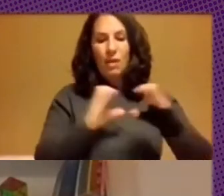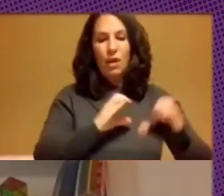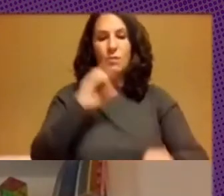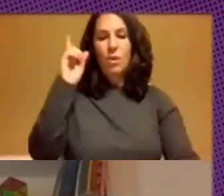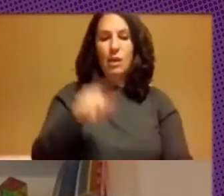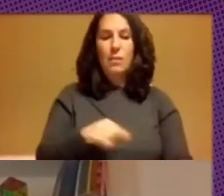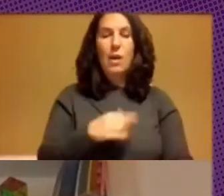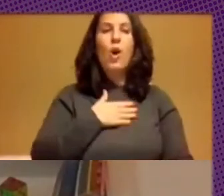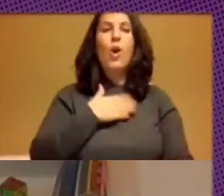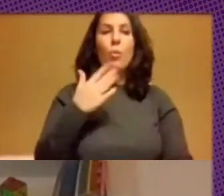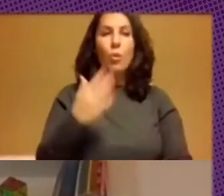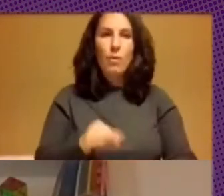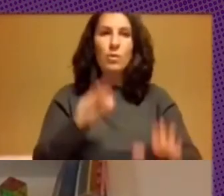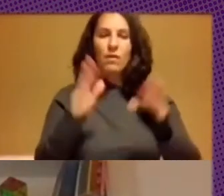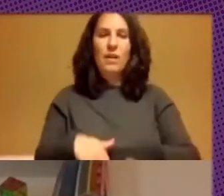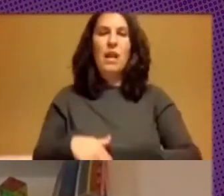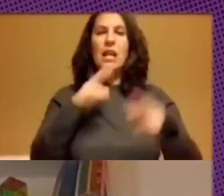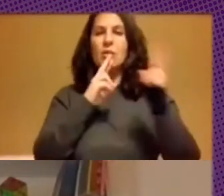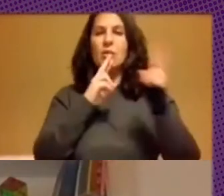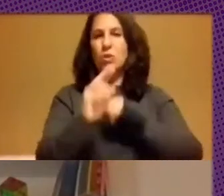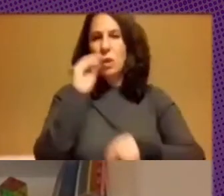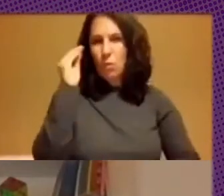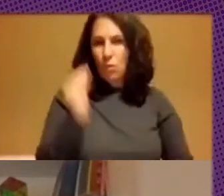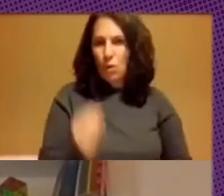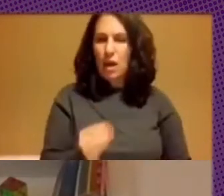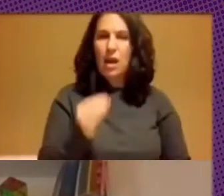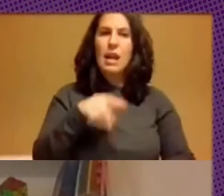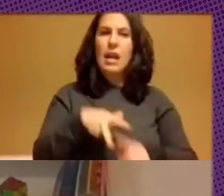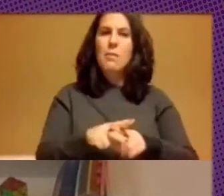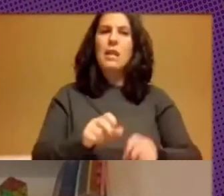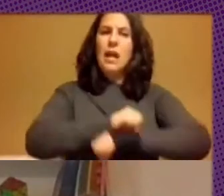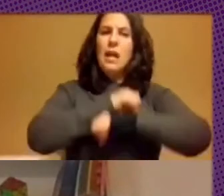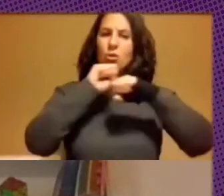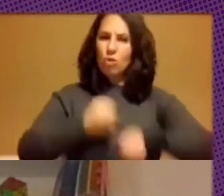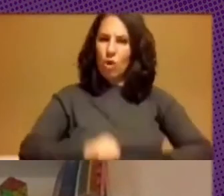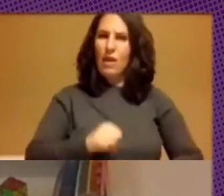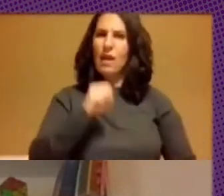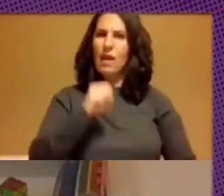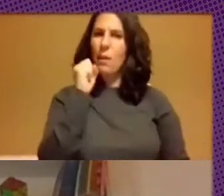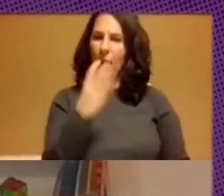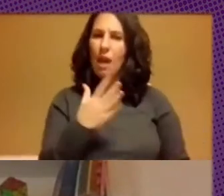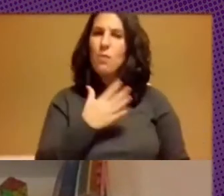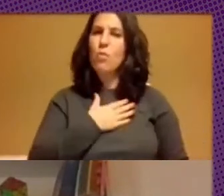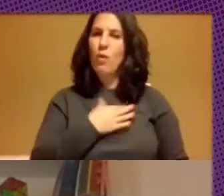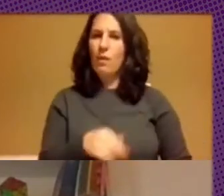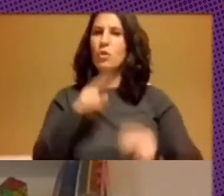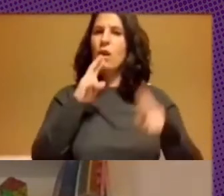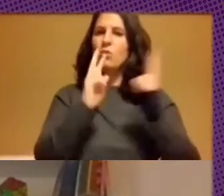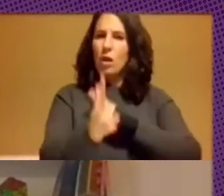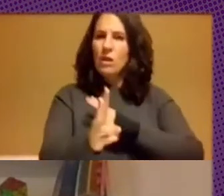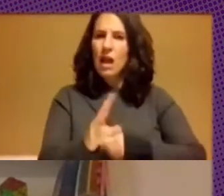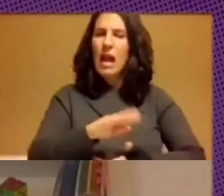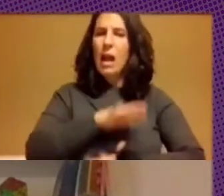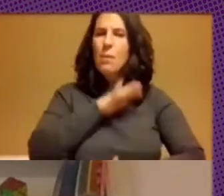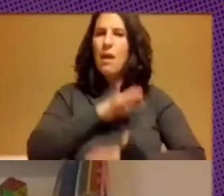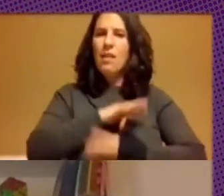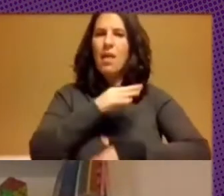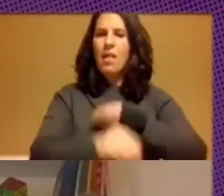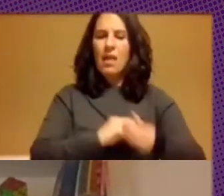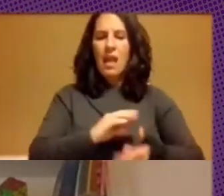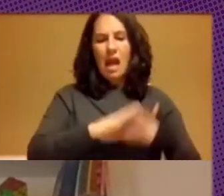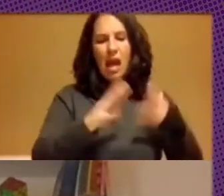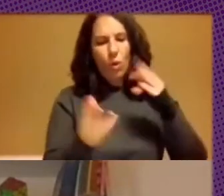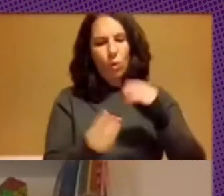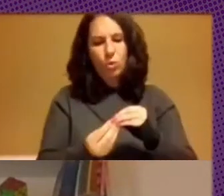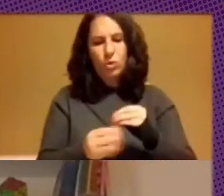manera dar buenas respuestas con herramientas sólidas robustas que tuvimos la capacidad de hacer los ajustes y las